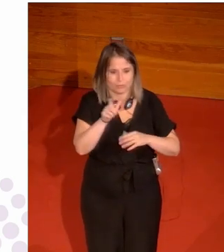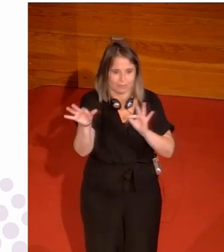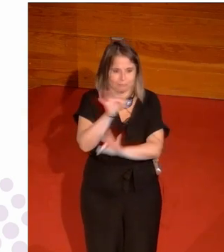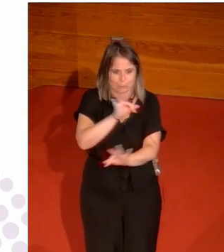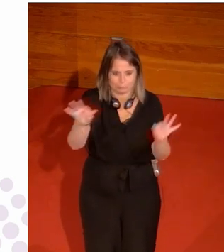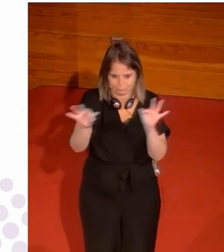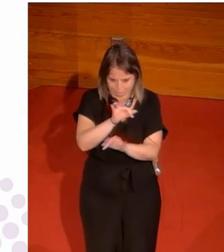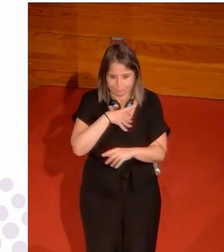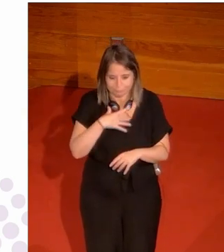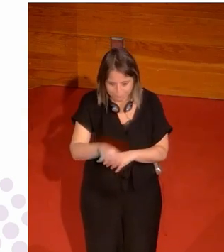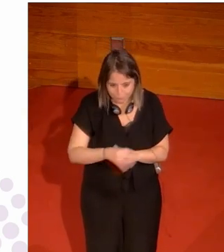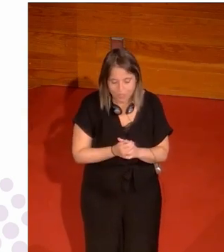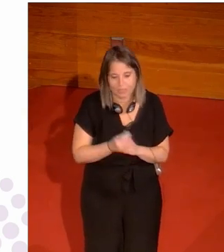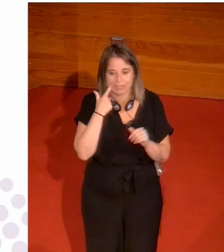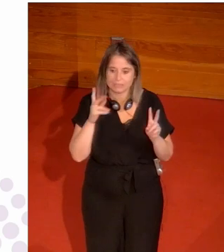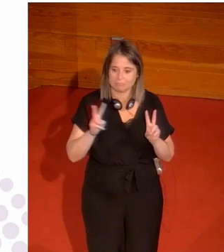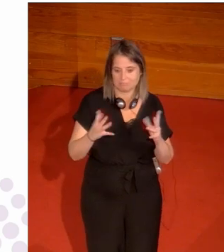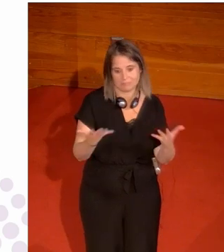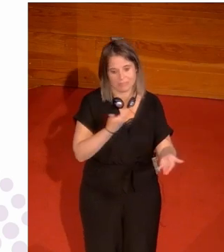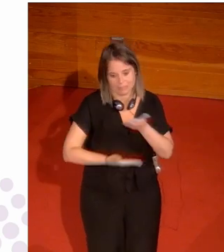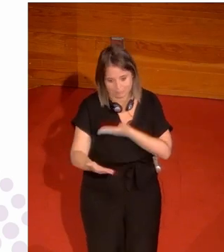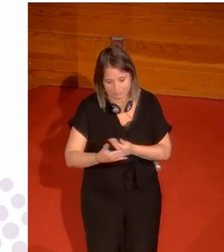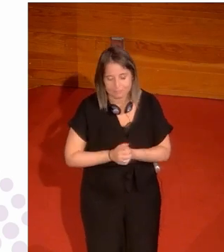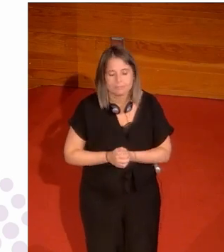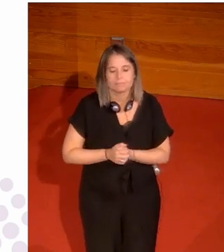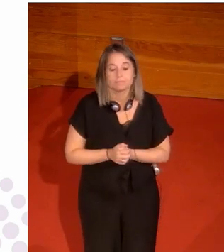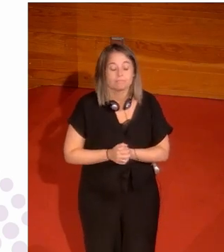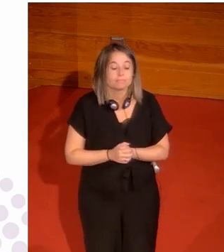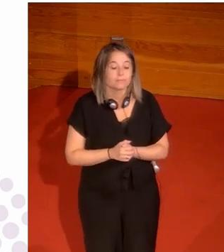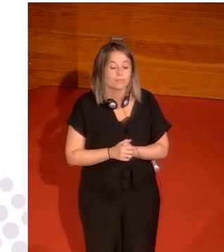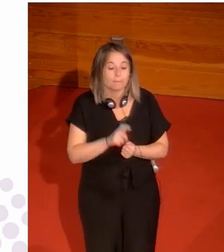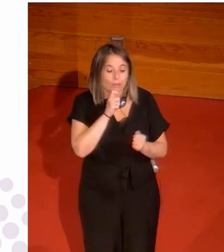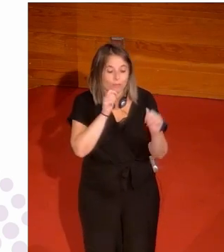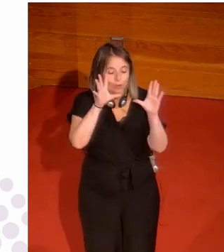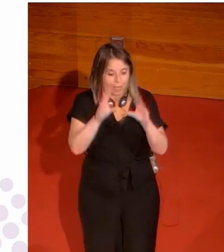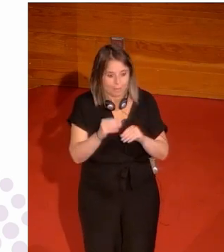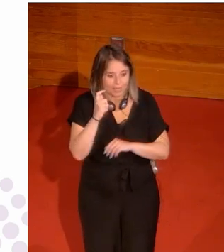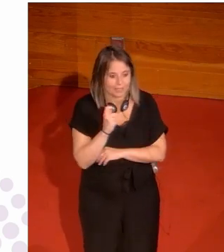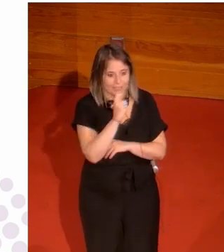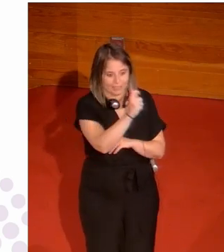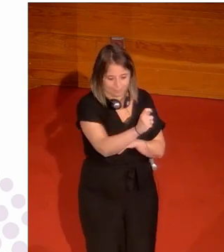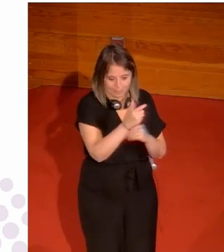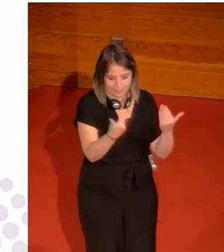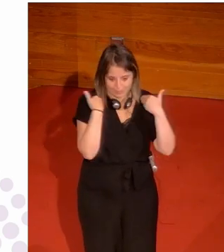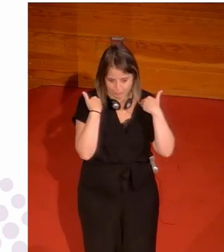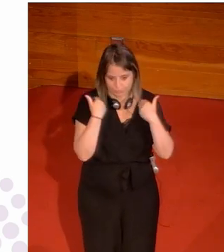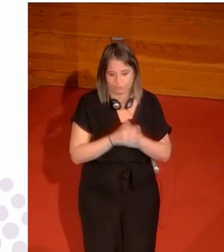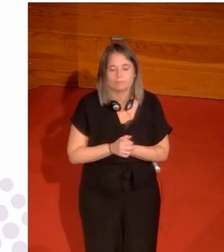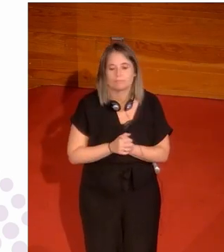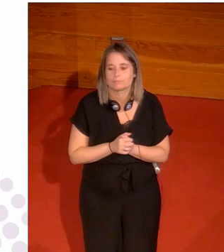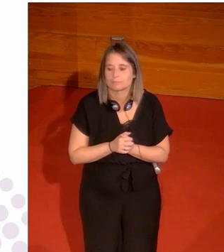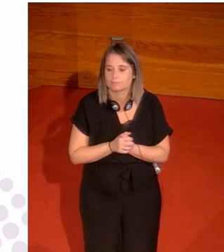preguntar y sea un poquito más dinámico. Apaguen el micrófono y devuelvan el micro a uno de nosotros, de